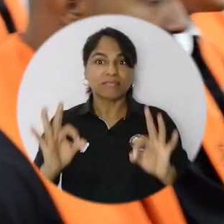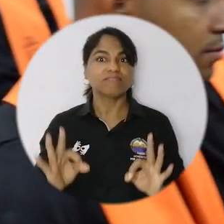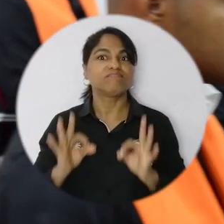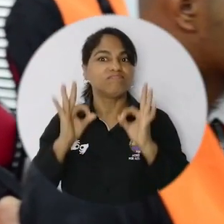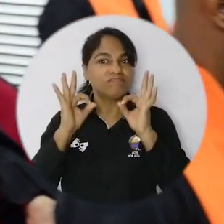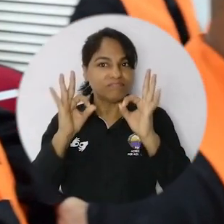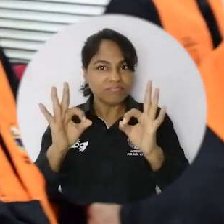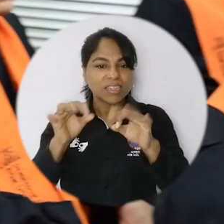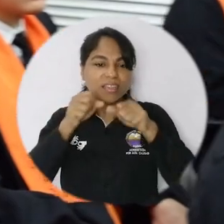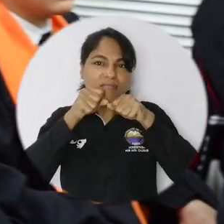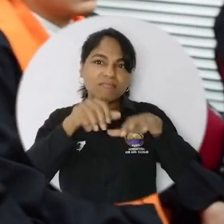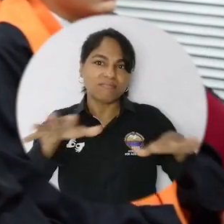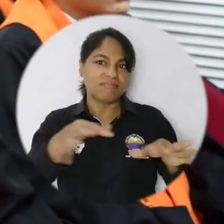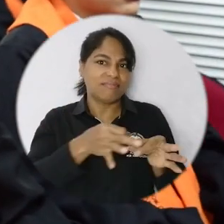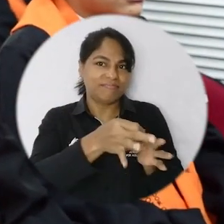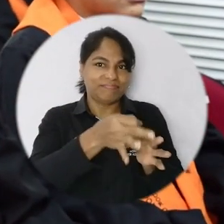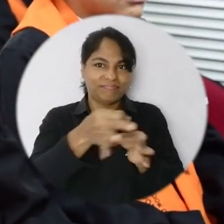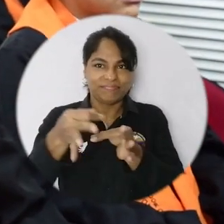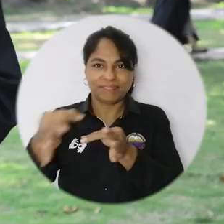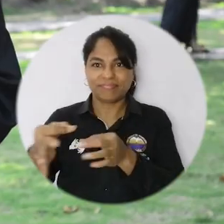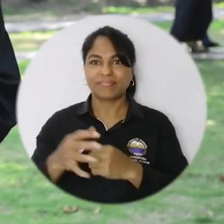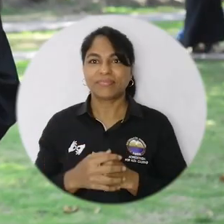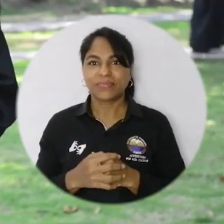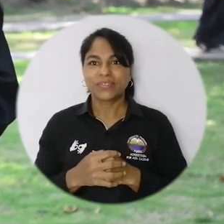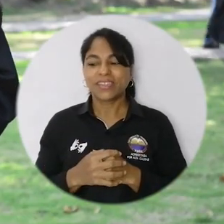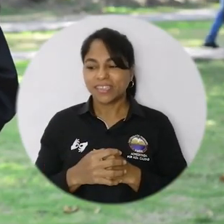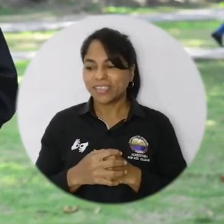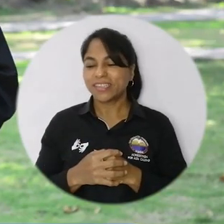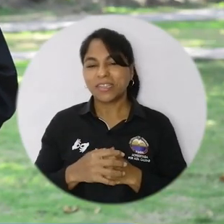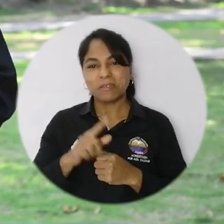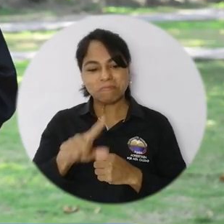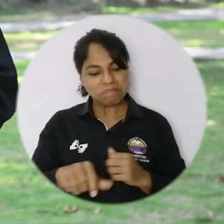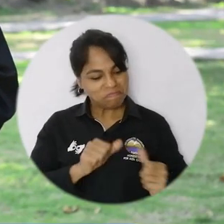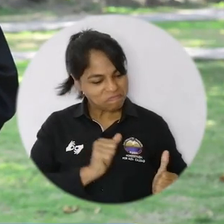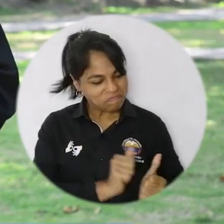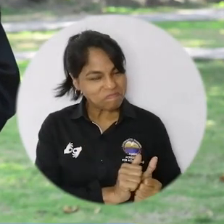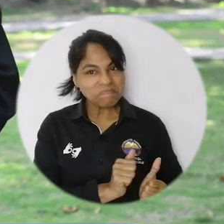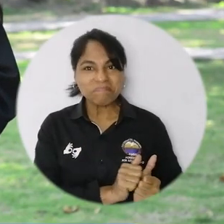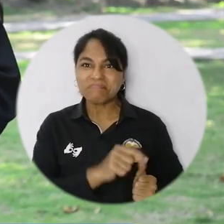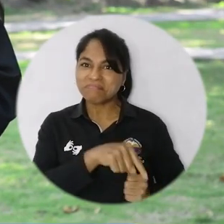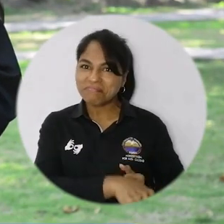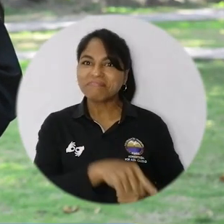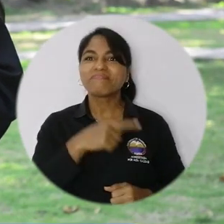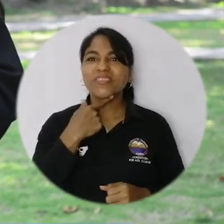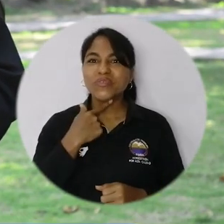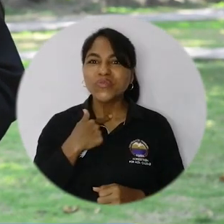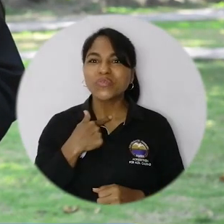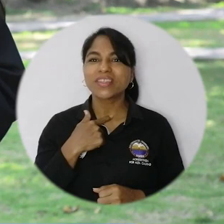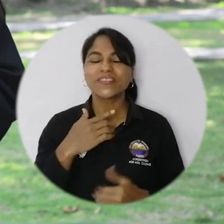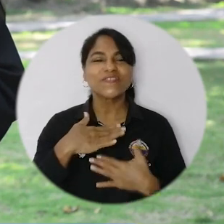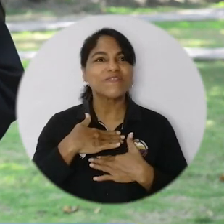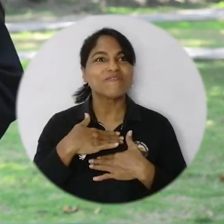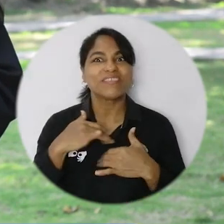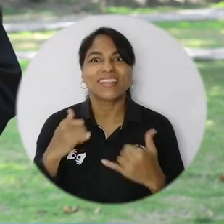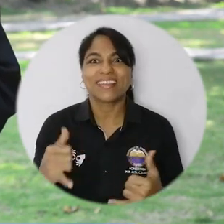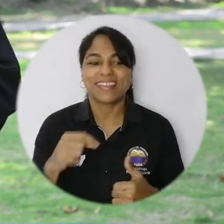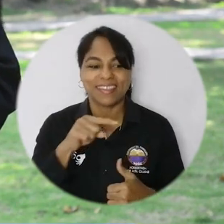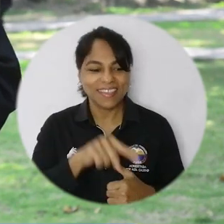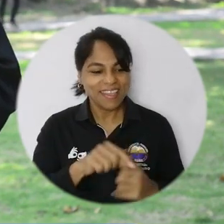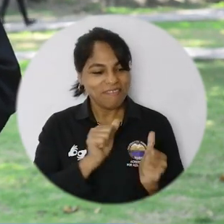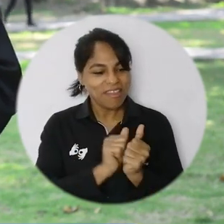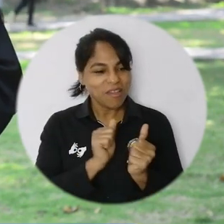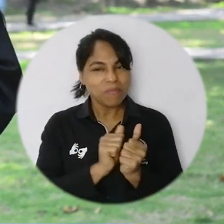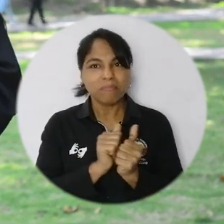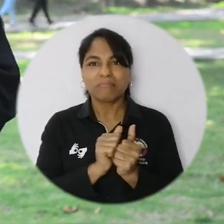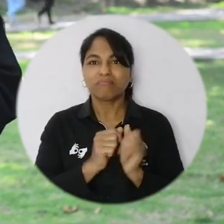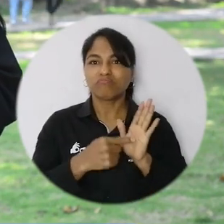calidad que se expanda en las regiones. Me gusta que esté aquí, estoy feliz de que esté conmigo porque le estoy demostrando que